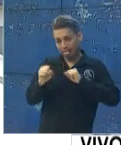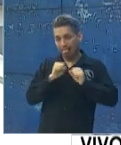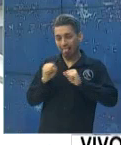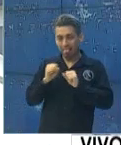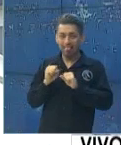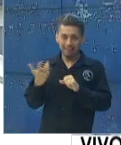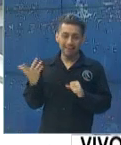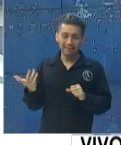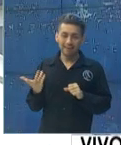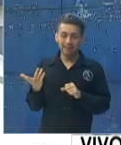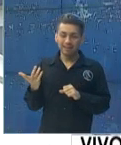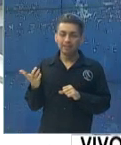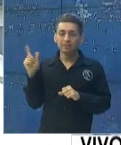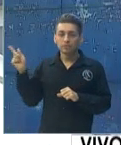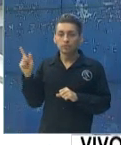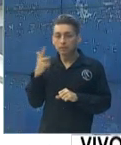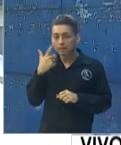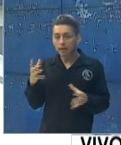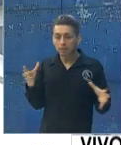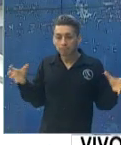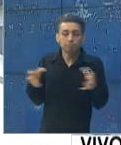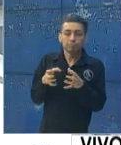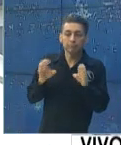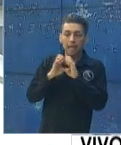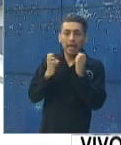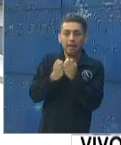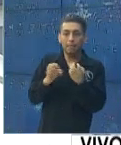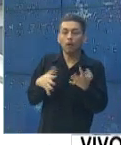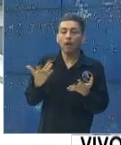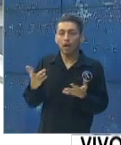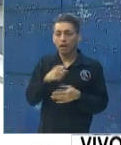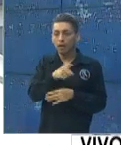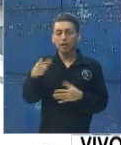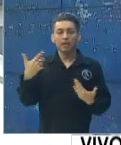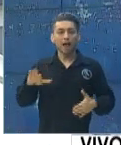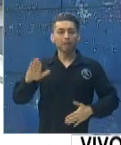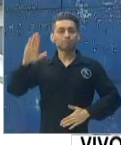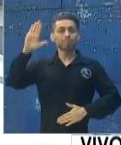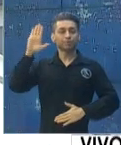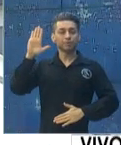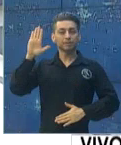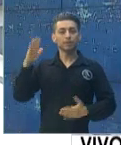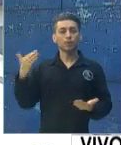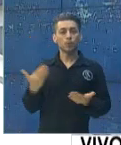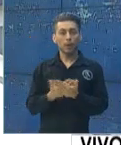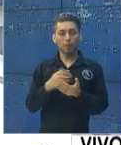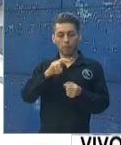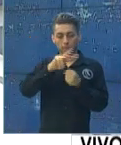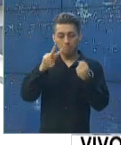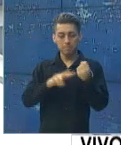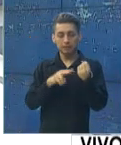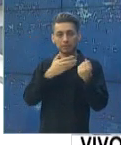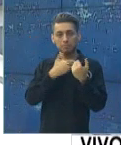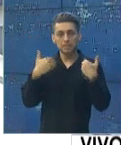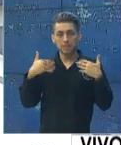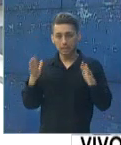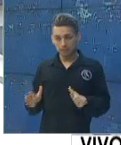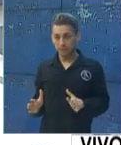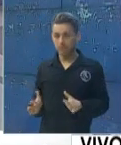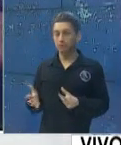y también tiene que conformar a su equipo, aunque ya están juramentados los viceministros, pues es un nuevo equipo de trabajo, quiera ser o no. Sí.